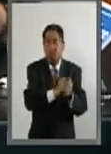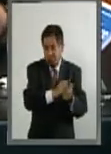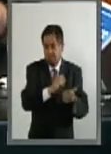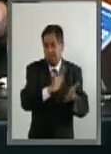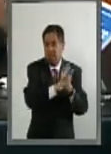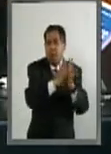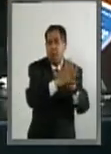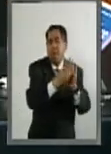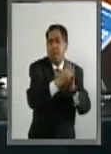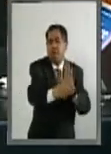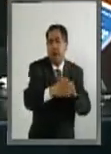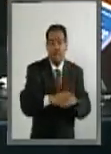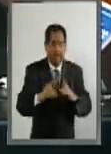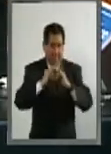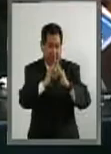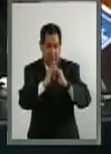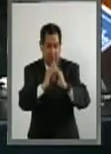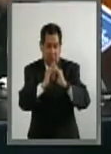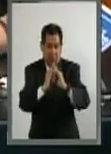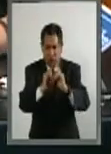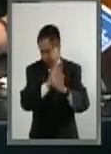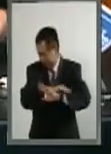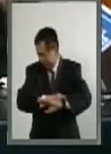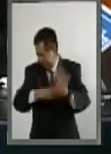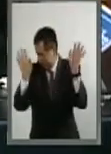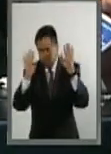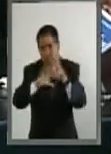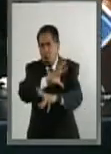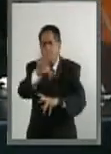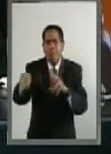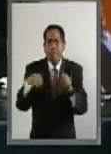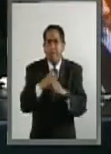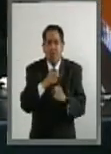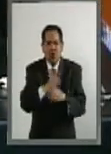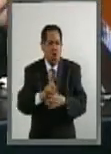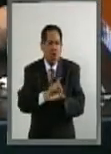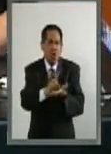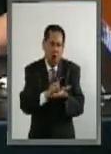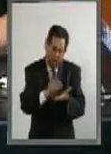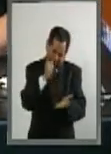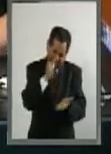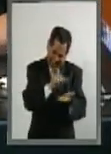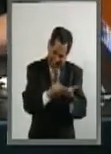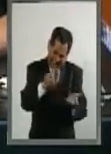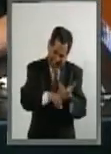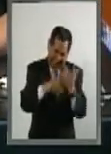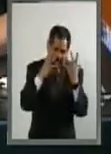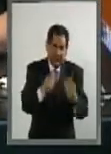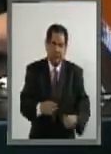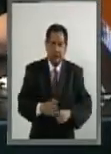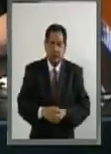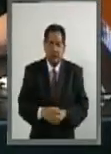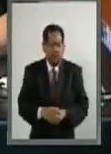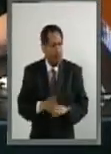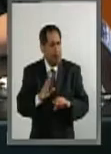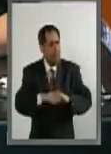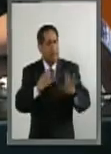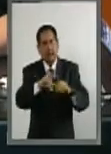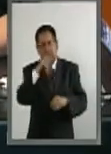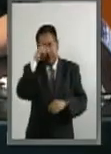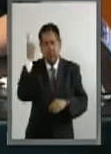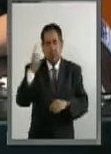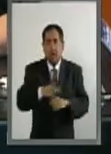organizada. En Tepito se vende toda clase, toda clase de drogas. Es mucho más fácil